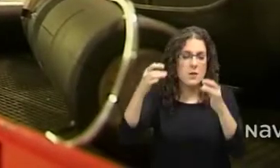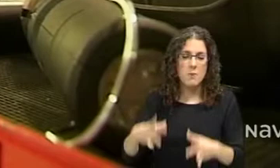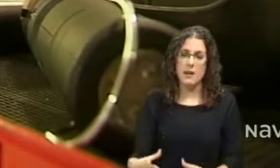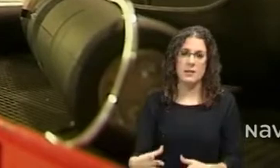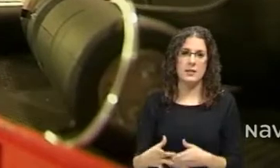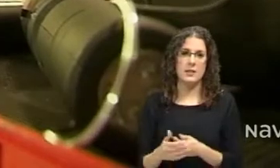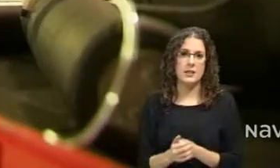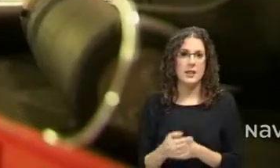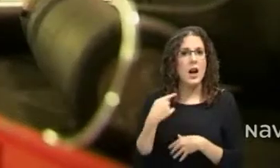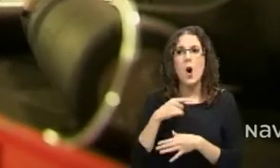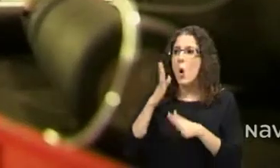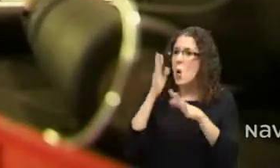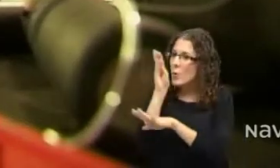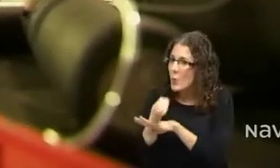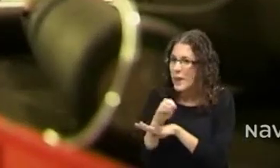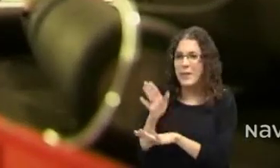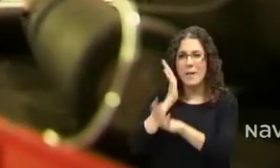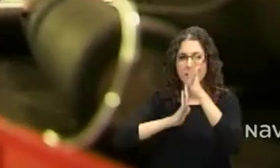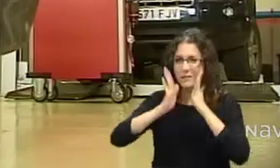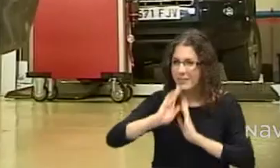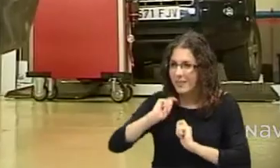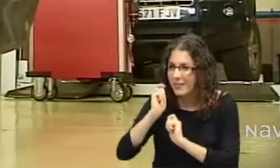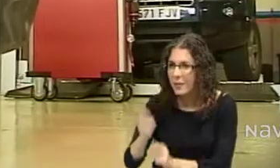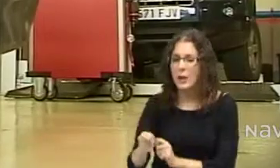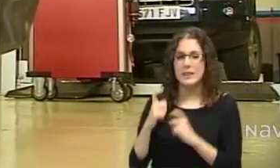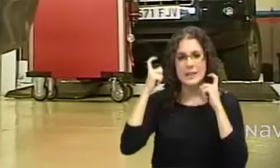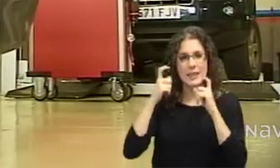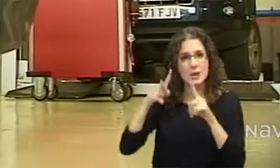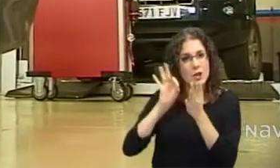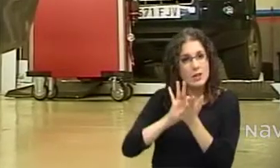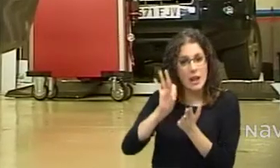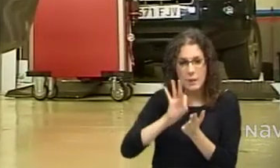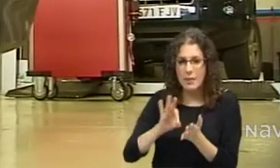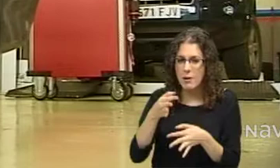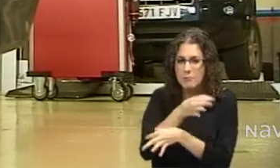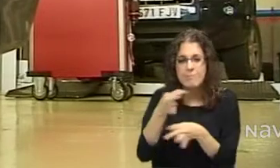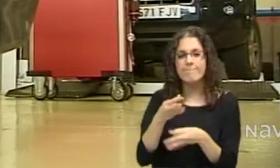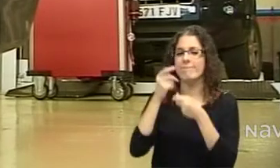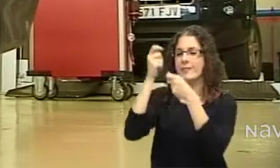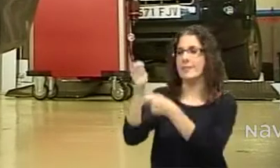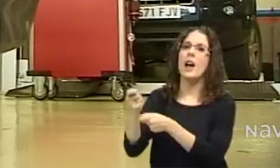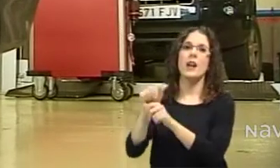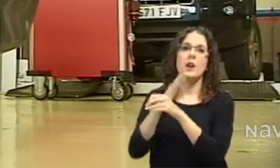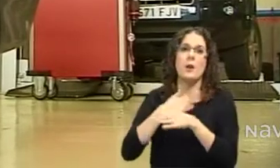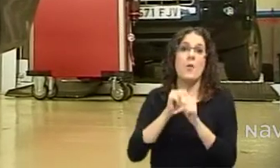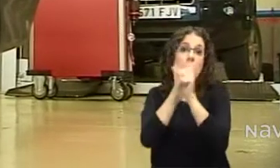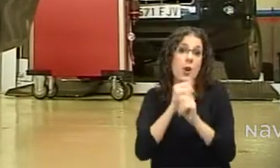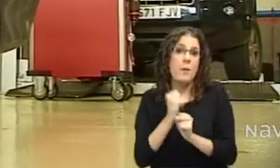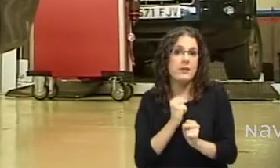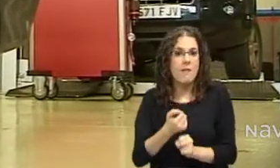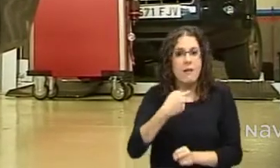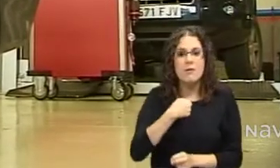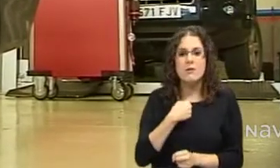cuidarlos, mimarlos y darles el servicio que ellos esperan de mí, de mi forma de trabajar, la